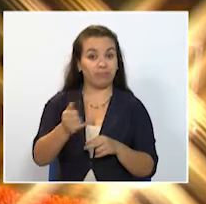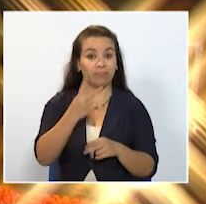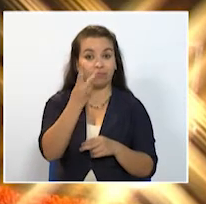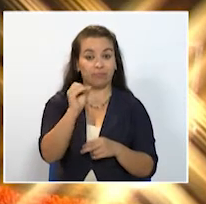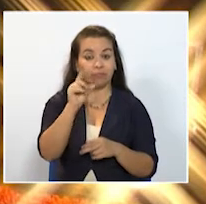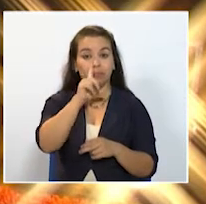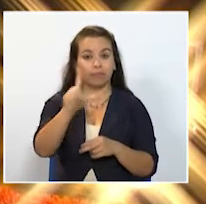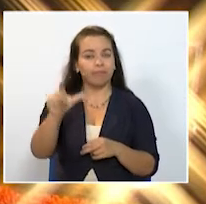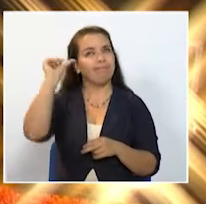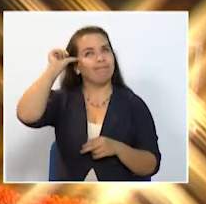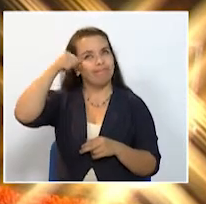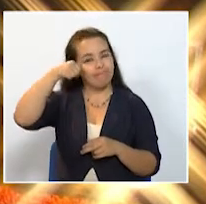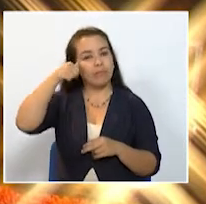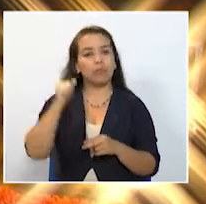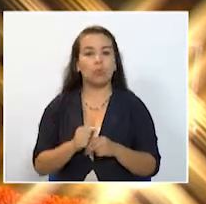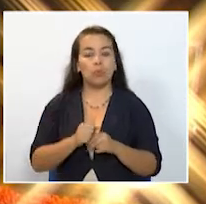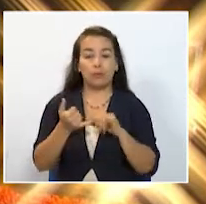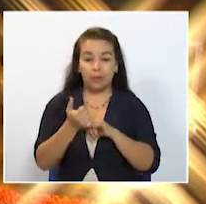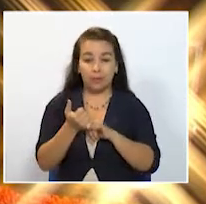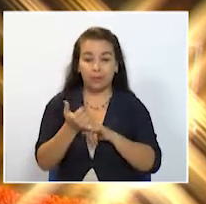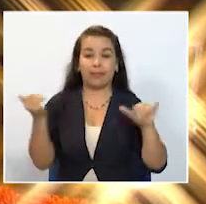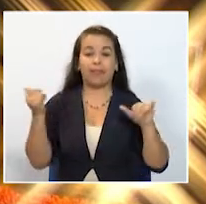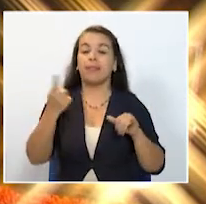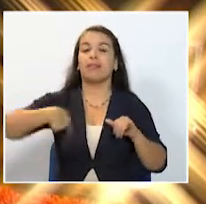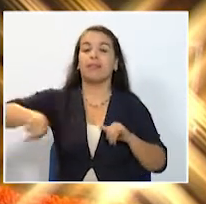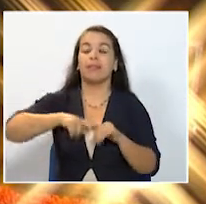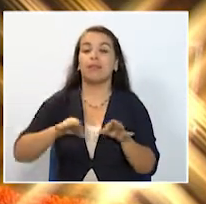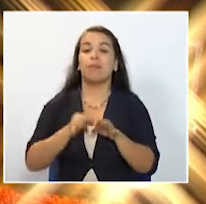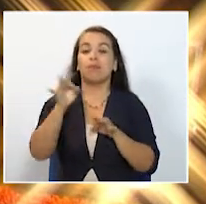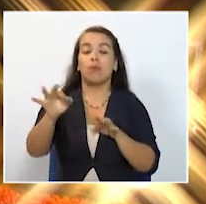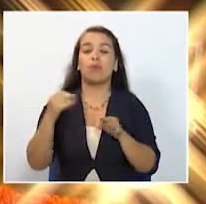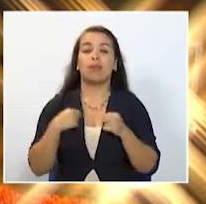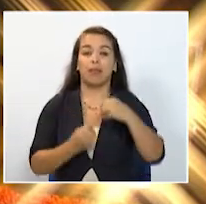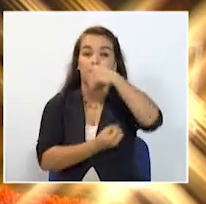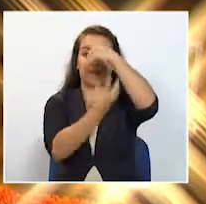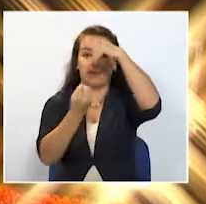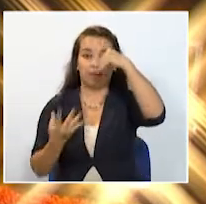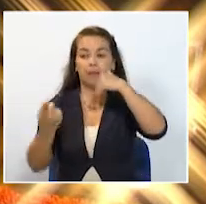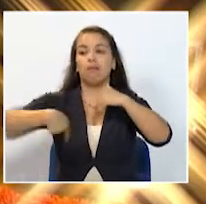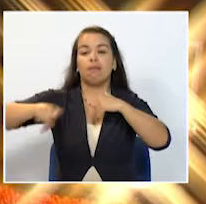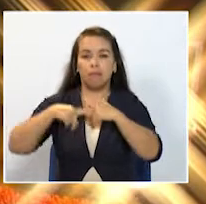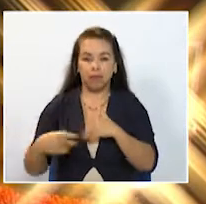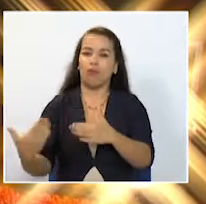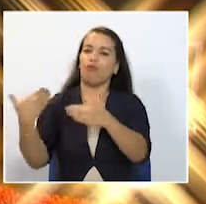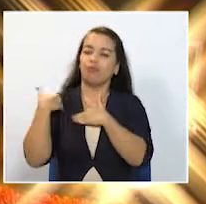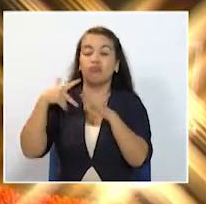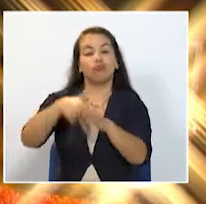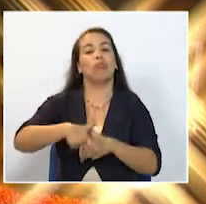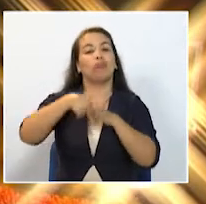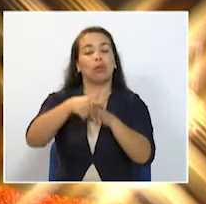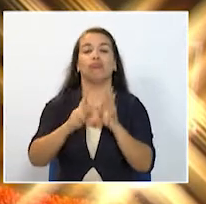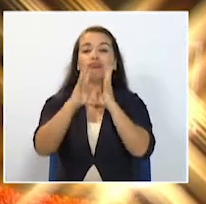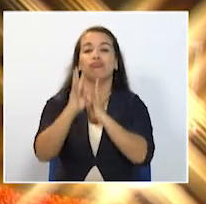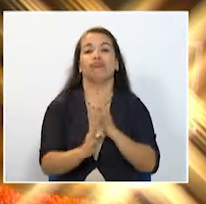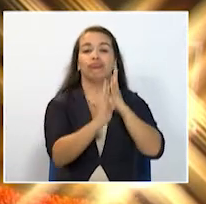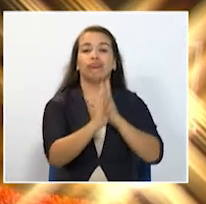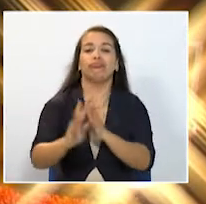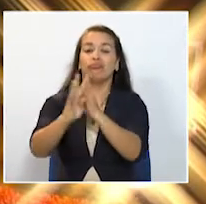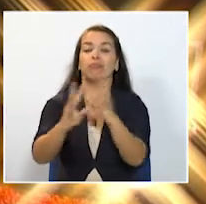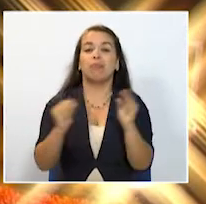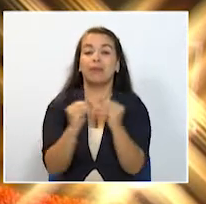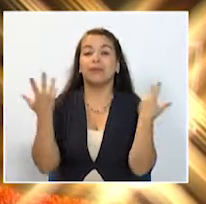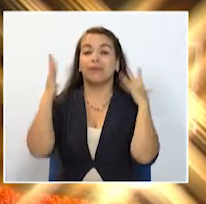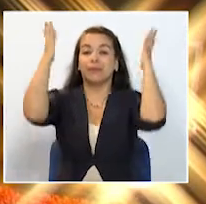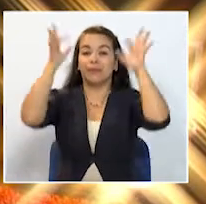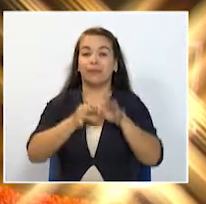se conmemora el día de la independencia y por tal motivo el municipio de Marsella celebra con la tradicional cabalgata además de festejar por el